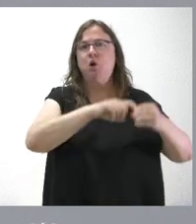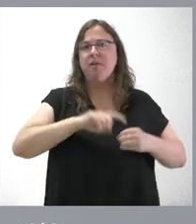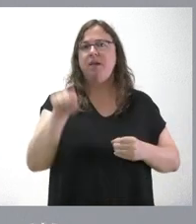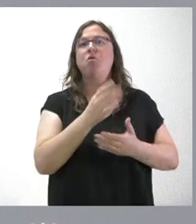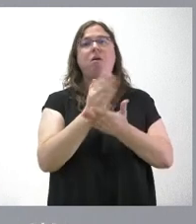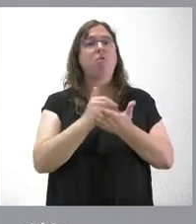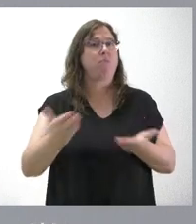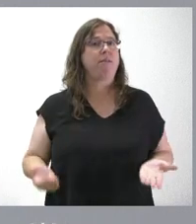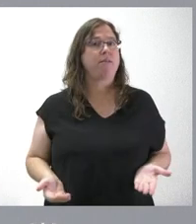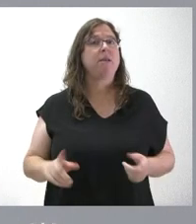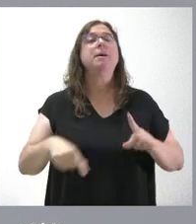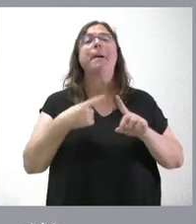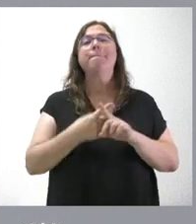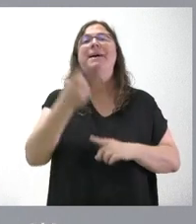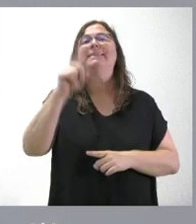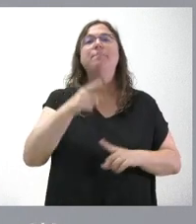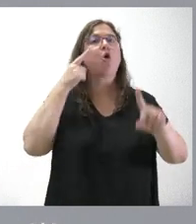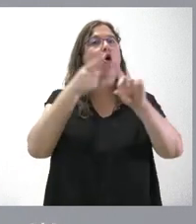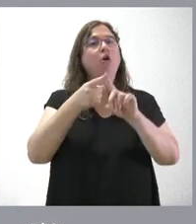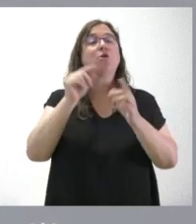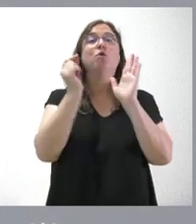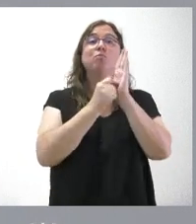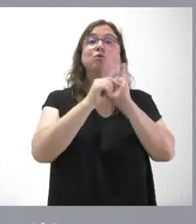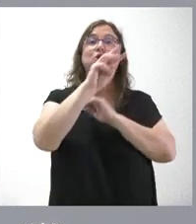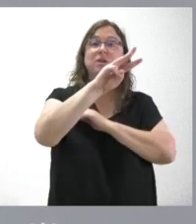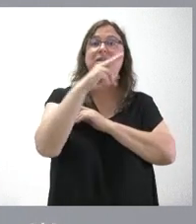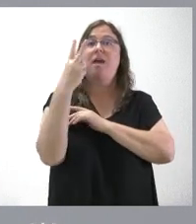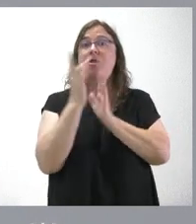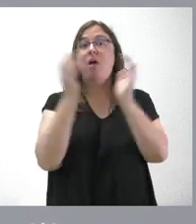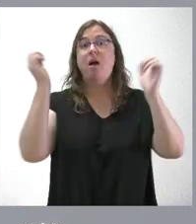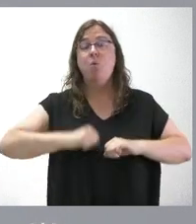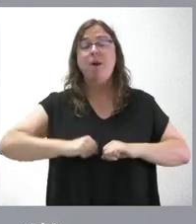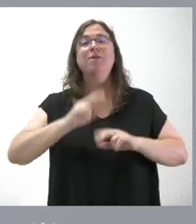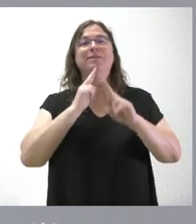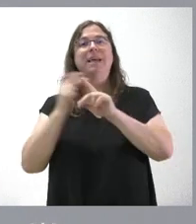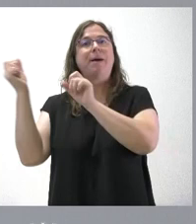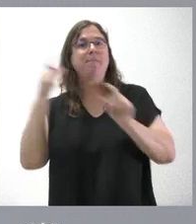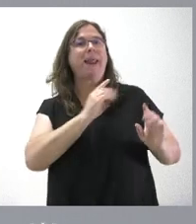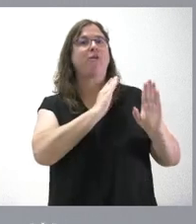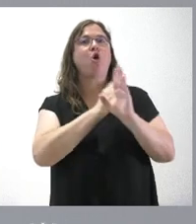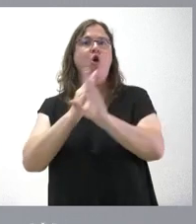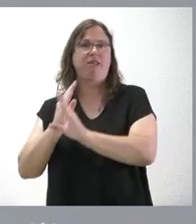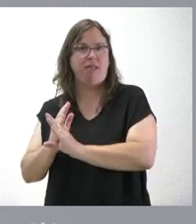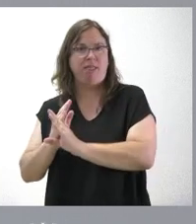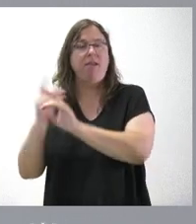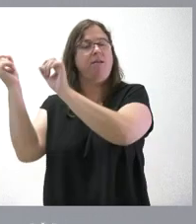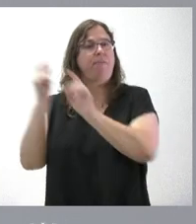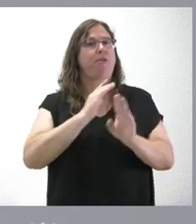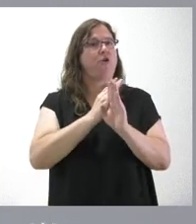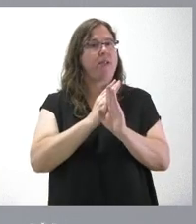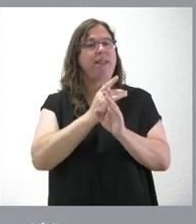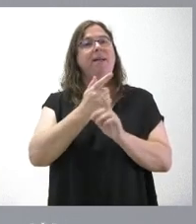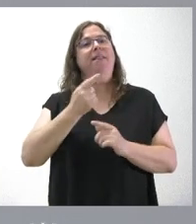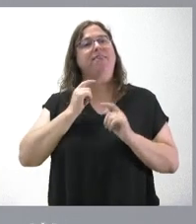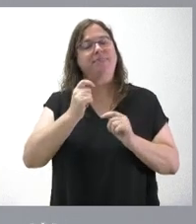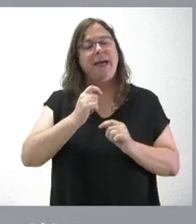y se basa también en el objetivo del punto 32 del acuerdo, que es una inmigración ordenada, una inmigración que favorezca la integración